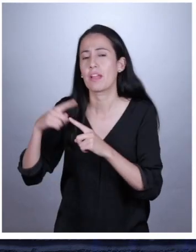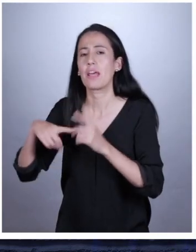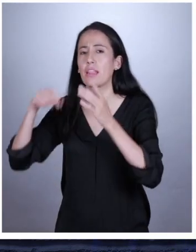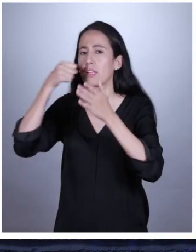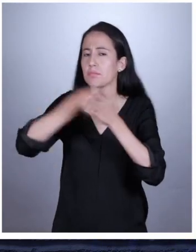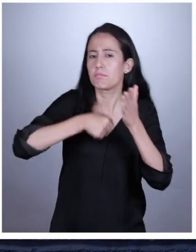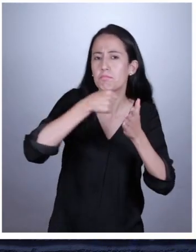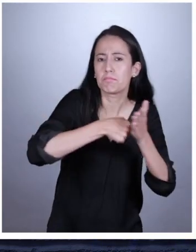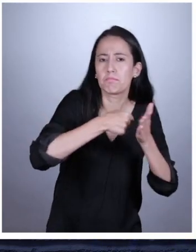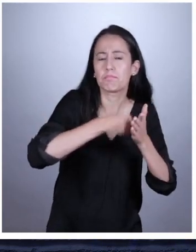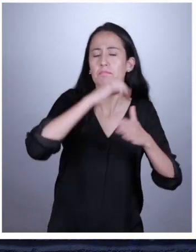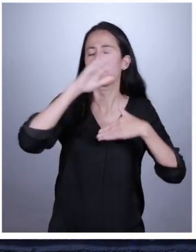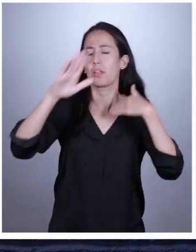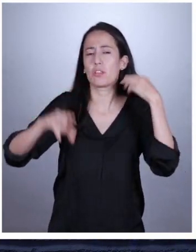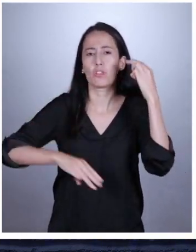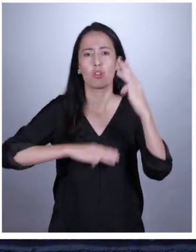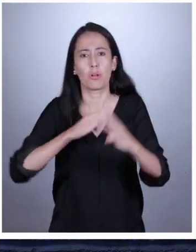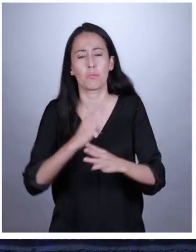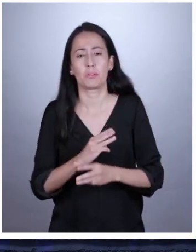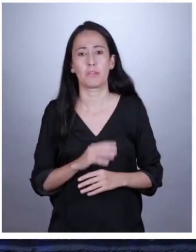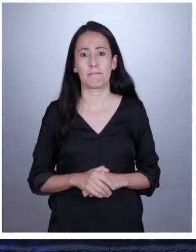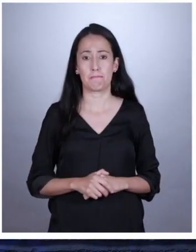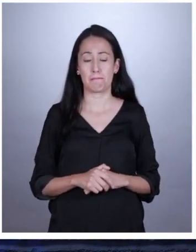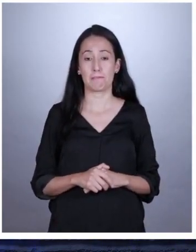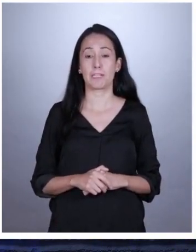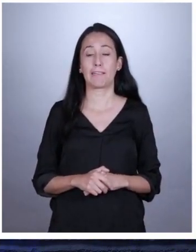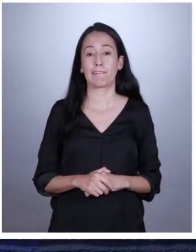luchas y procesos en todo el mundo.